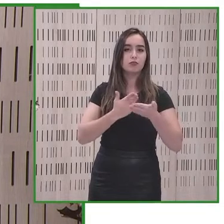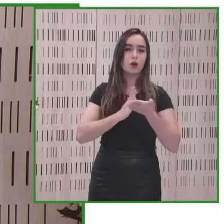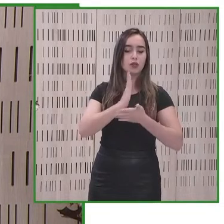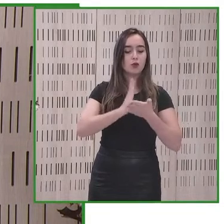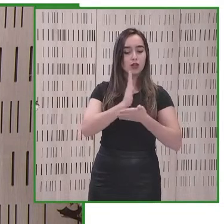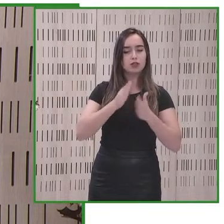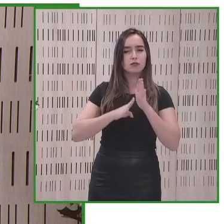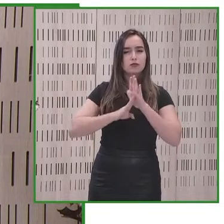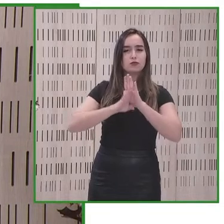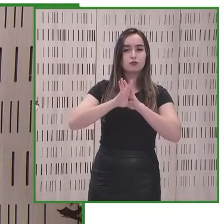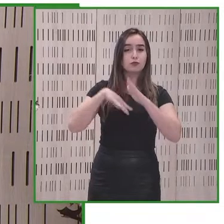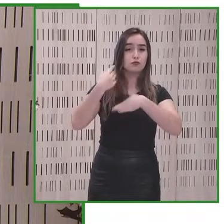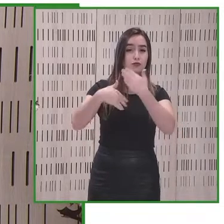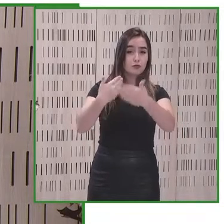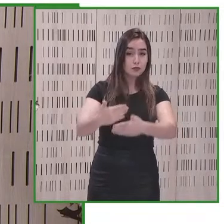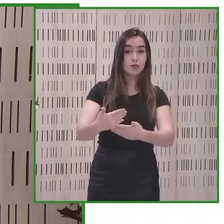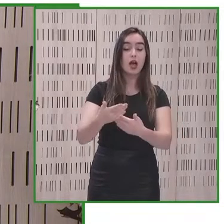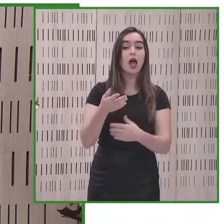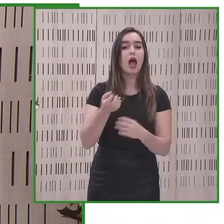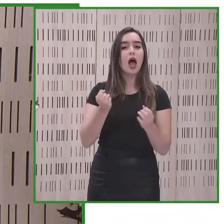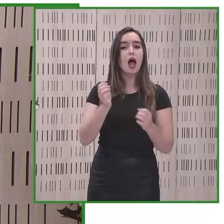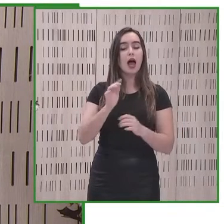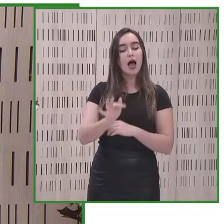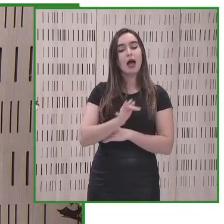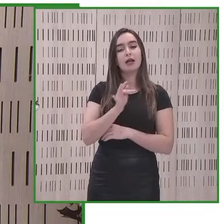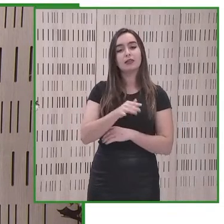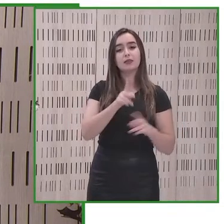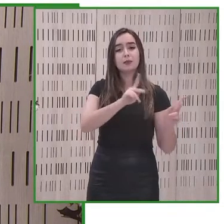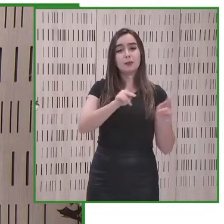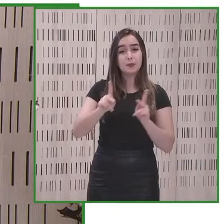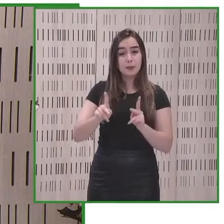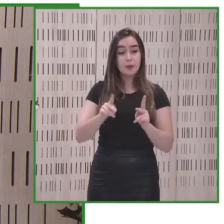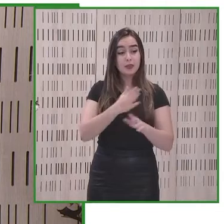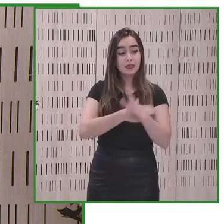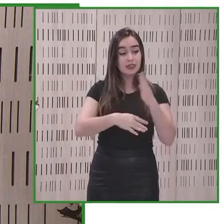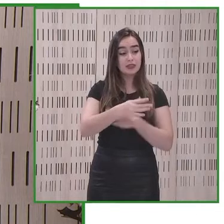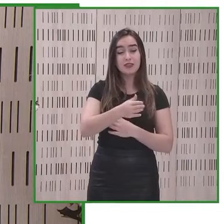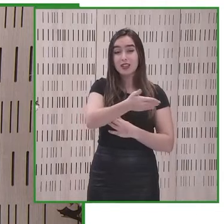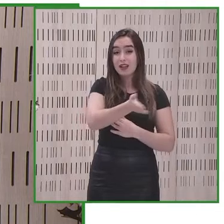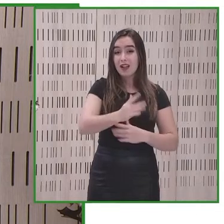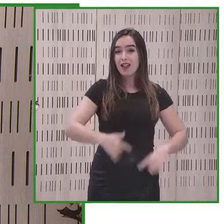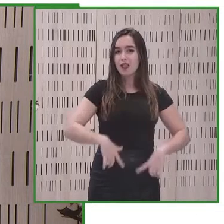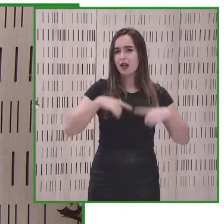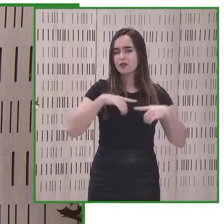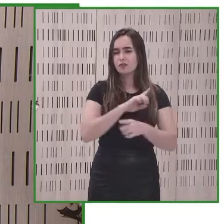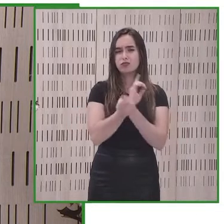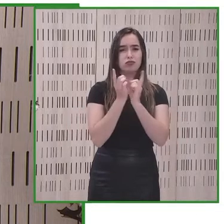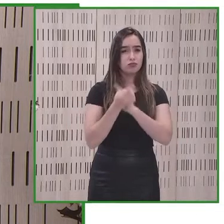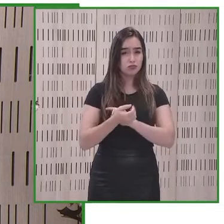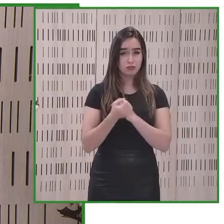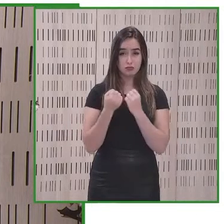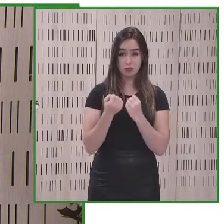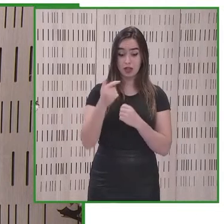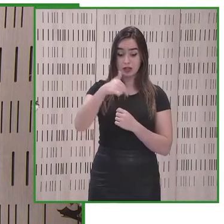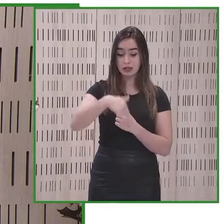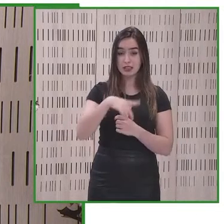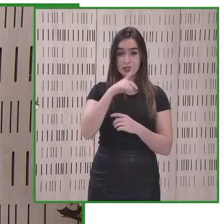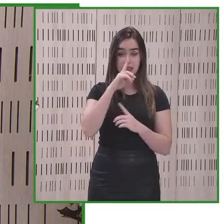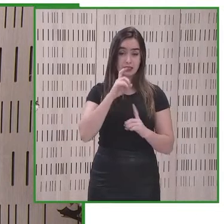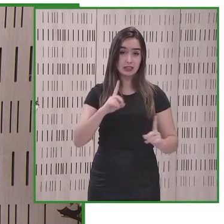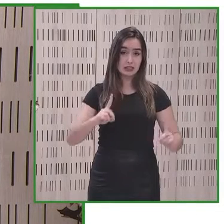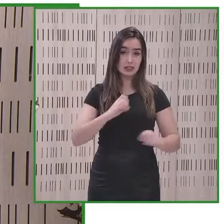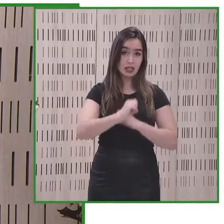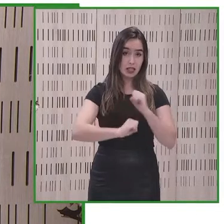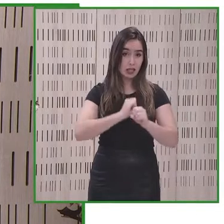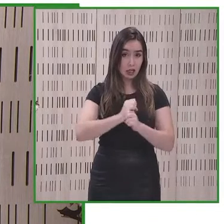cambia las vidas de las personas con discapacidad en todo el mundo este es un año muy especial no sólo porque es la primera vez que